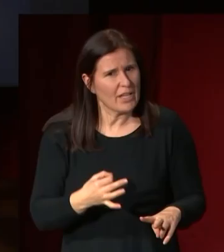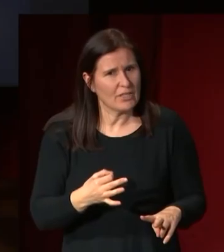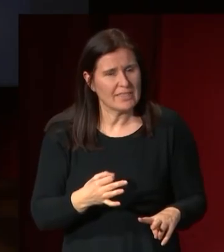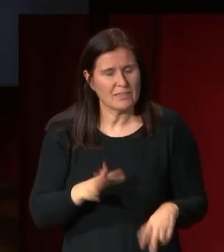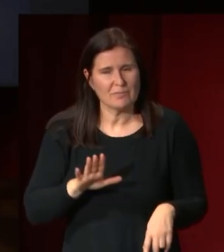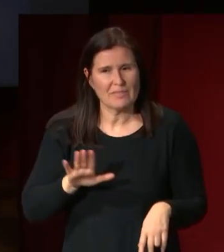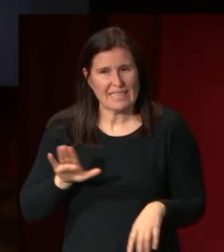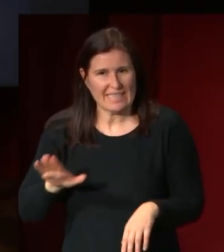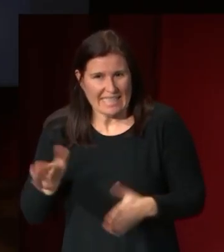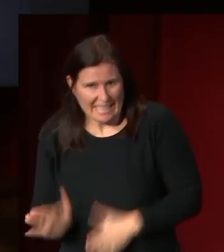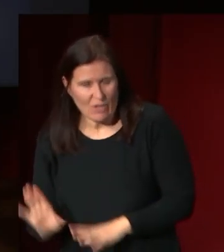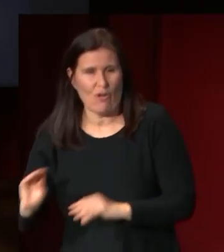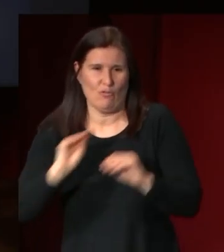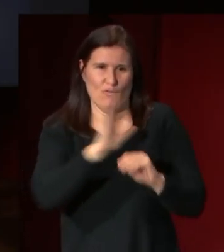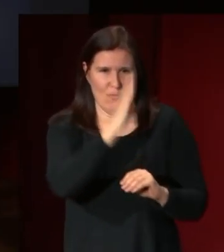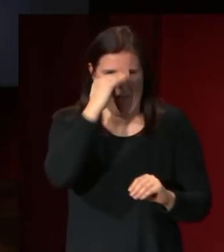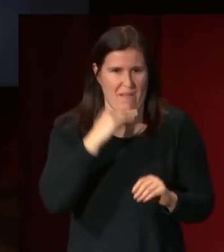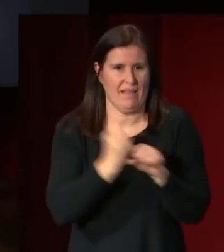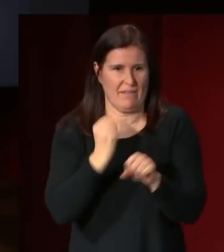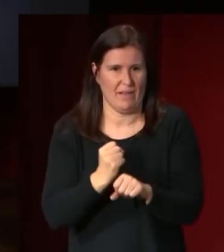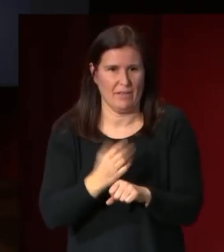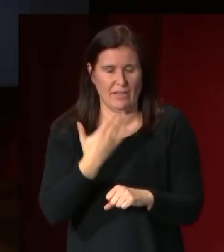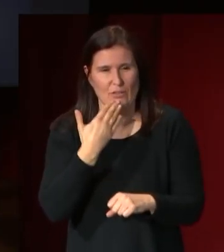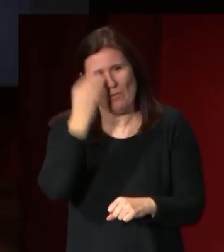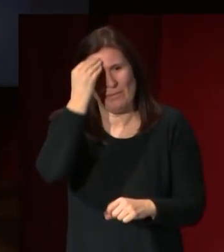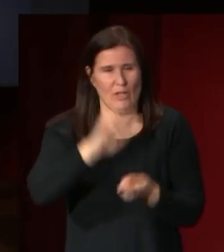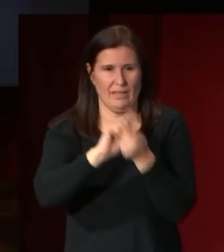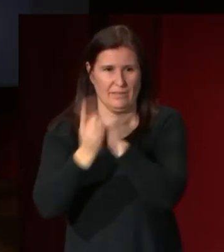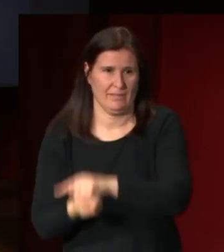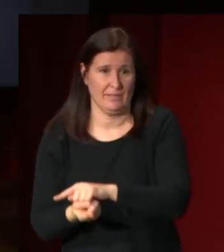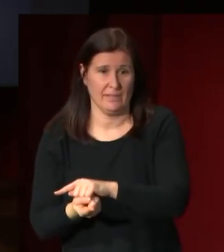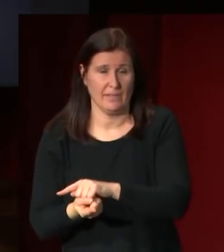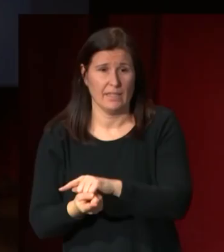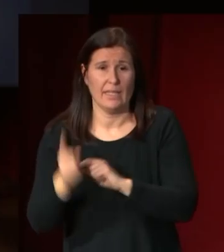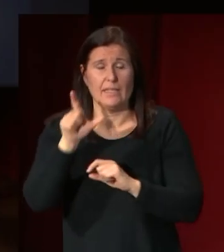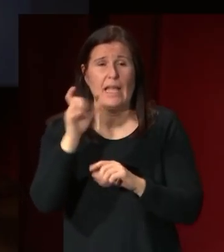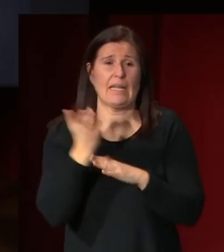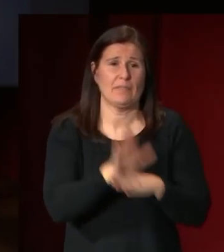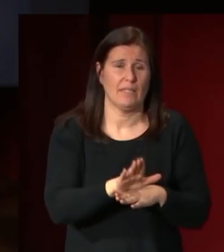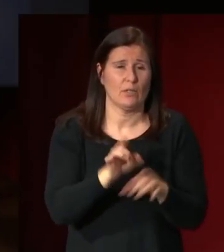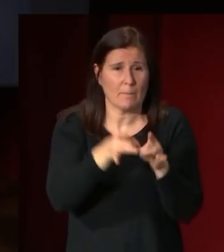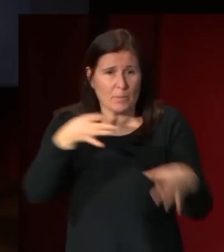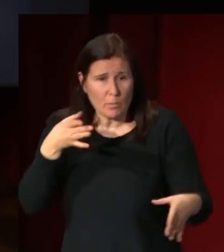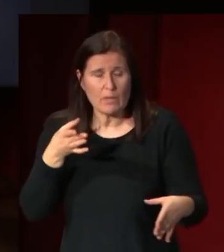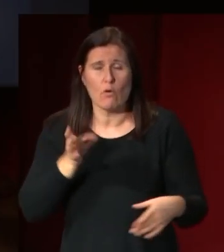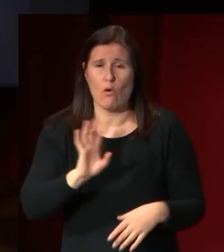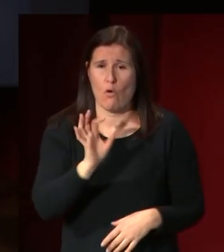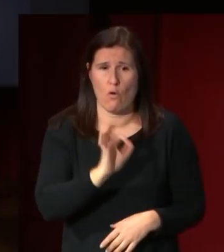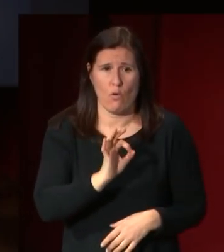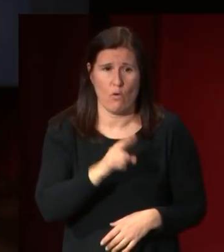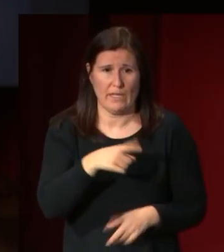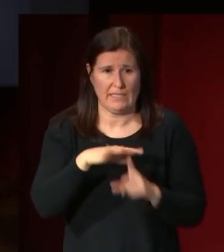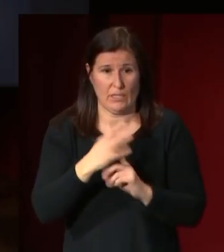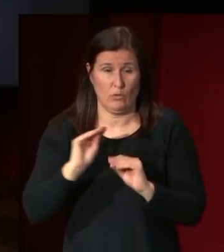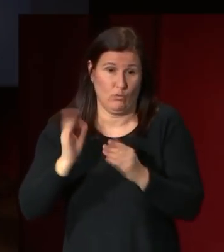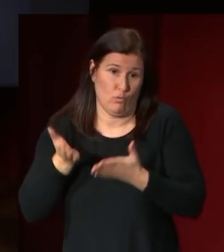obra de su padre porque es como la lectura inversa en la representación o de Cupido o en este caso que hace